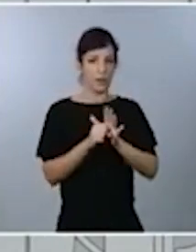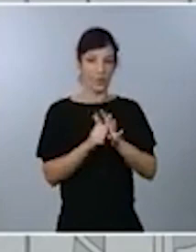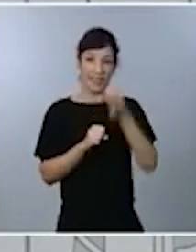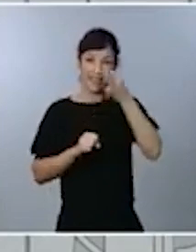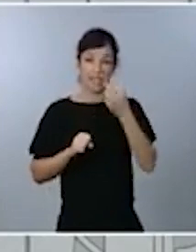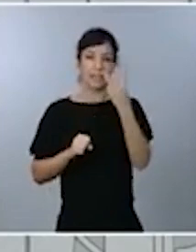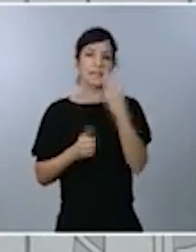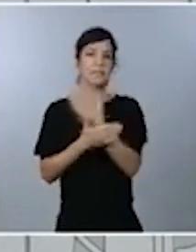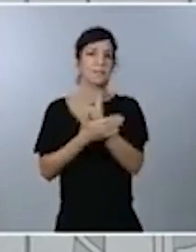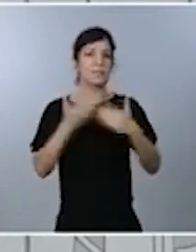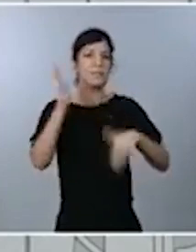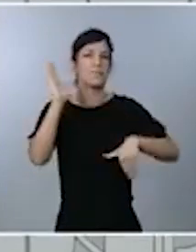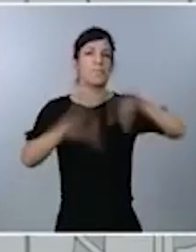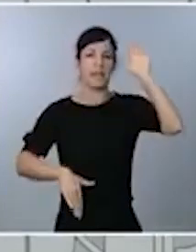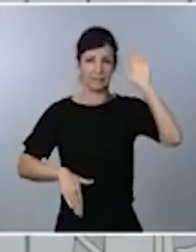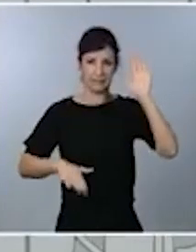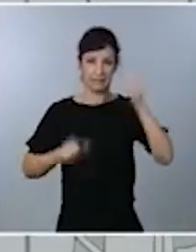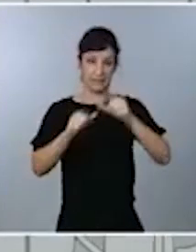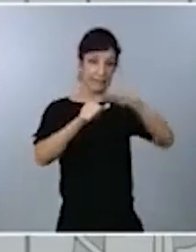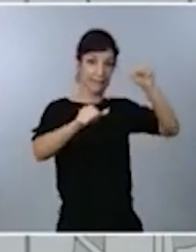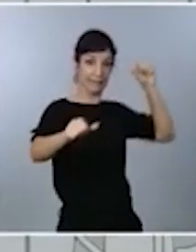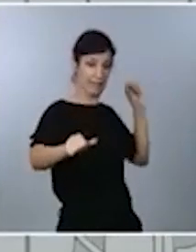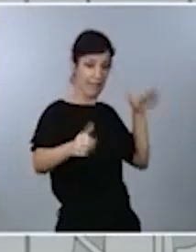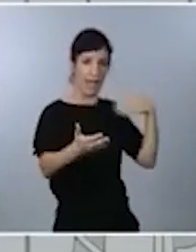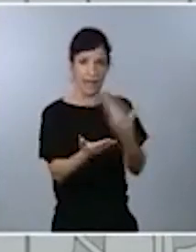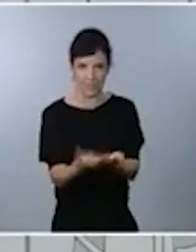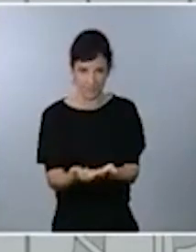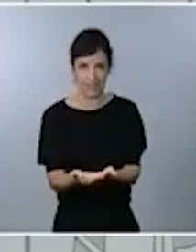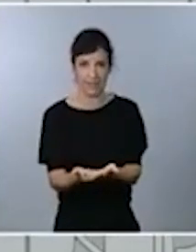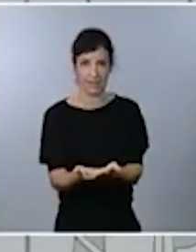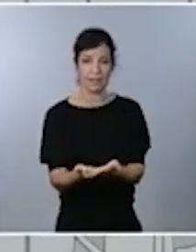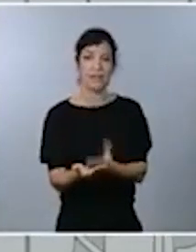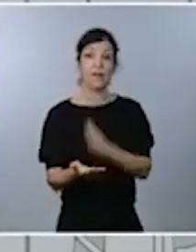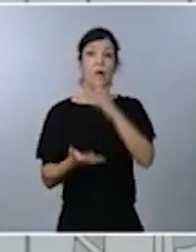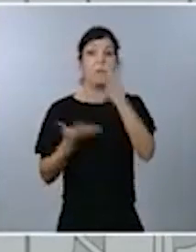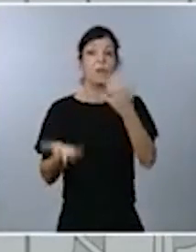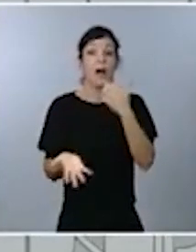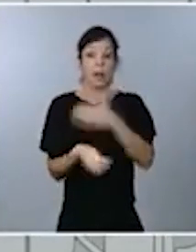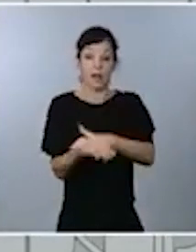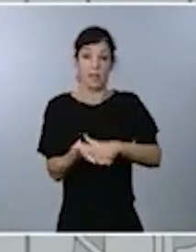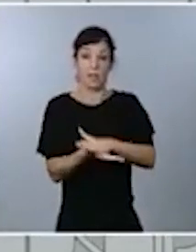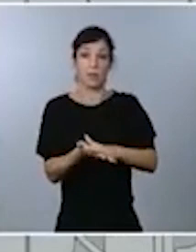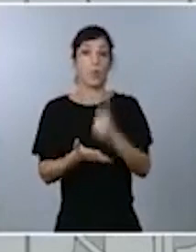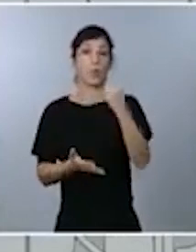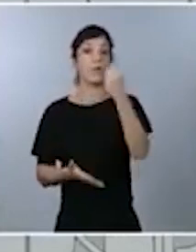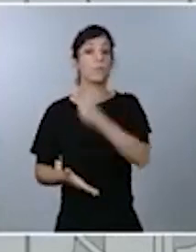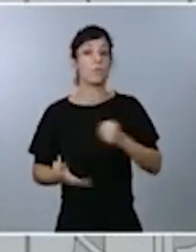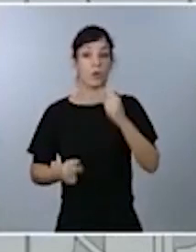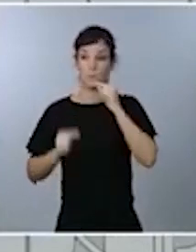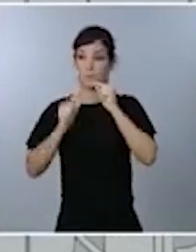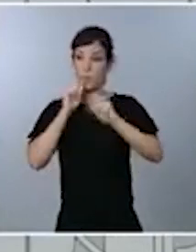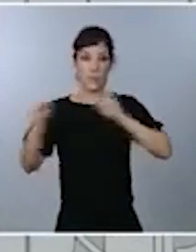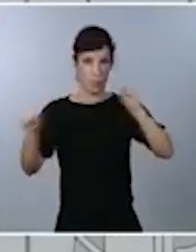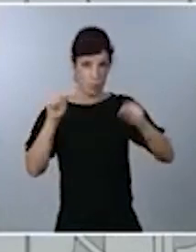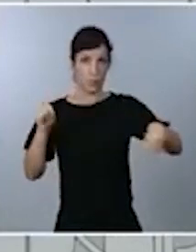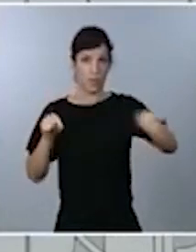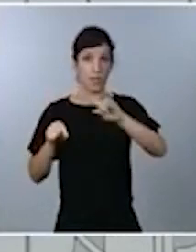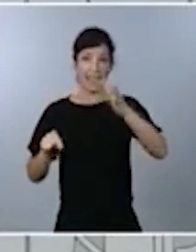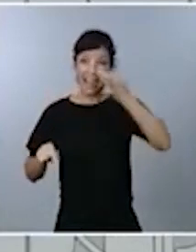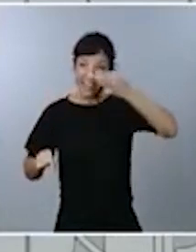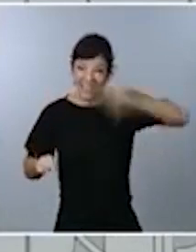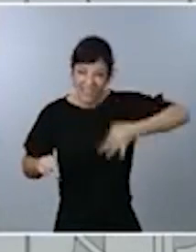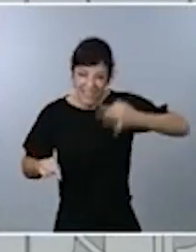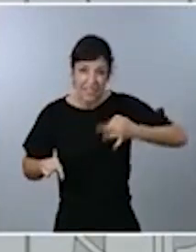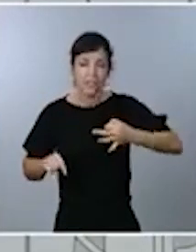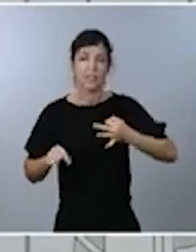de compatriotas. Por eso, cuando ahora hablamos de un millón de contagios, debemos ser conscientes de que realmente el número de personas